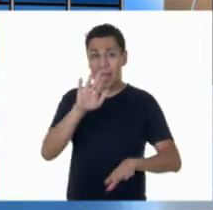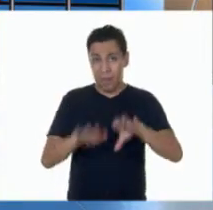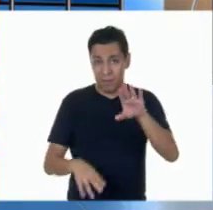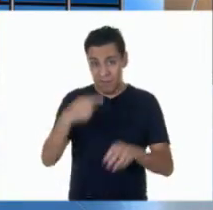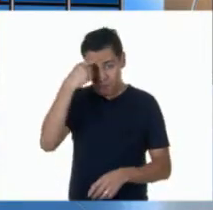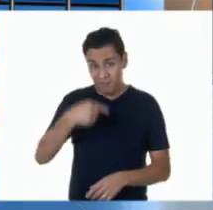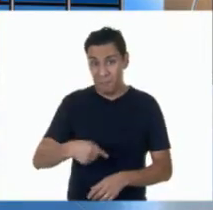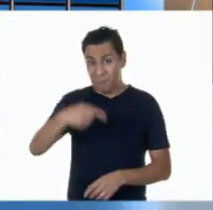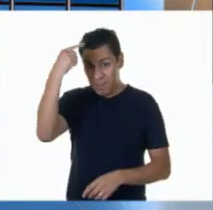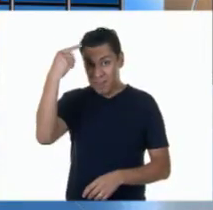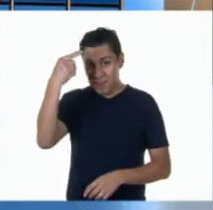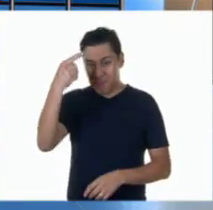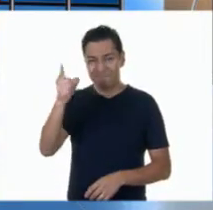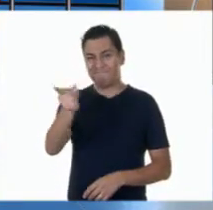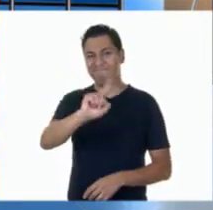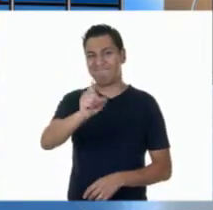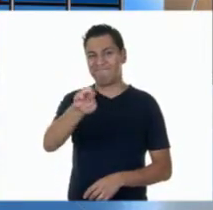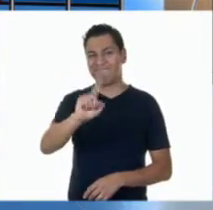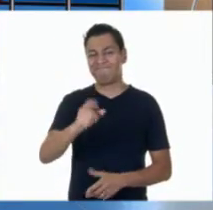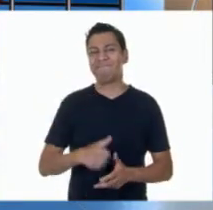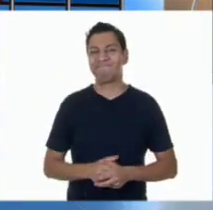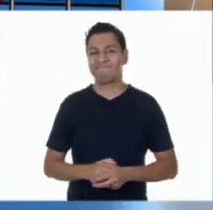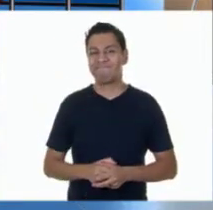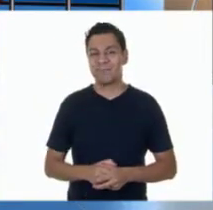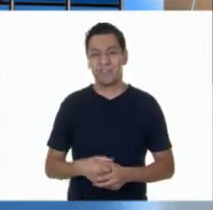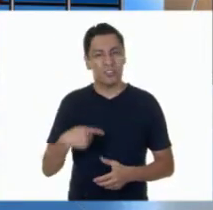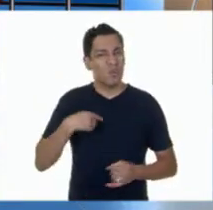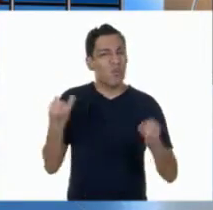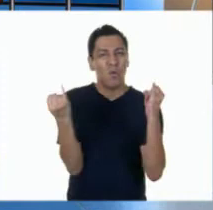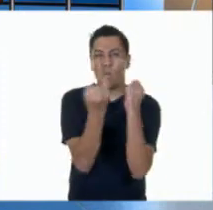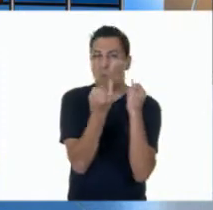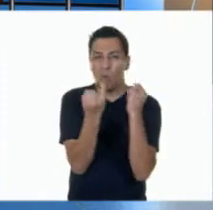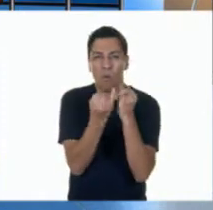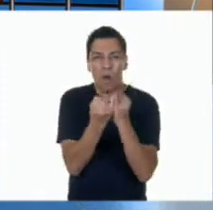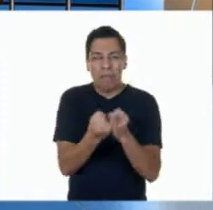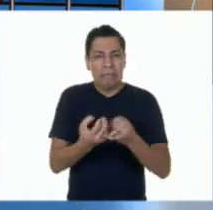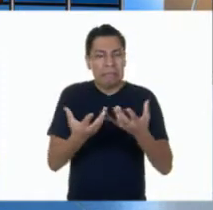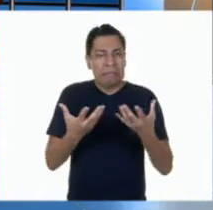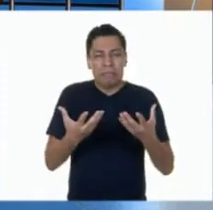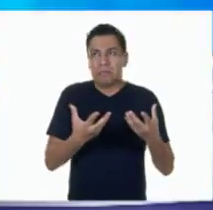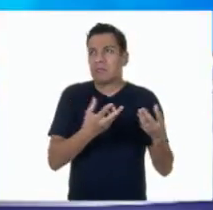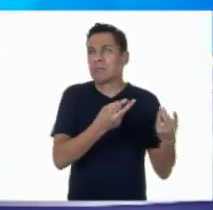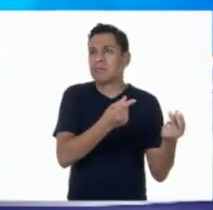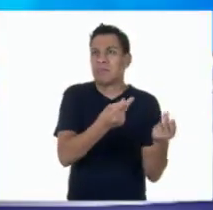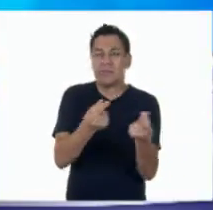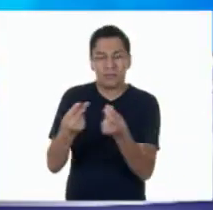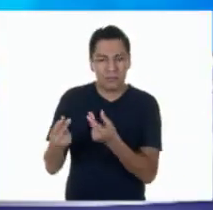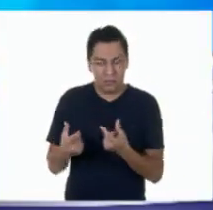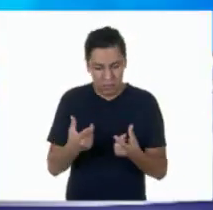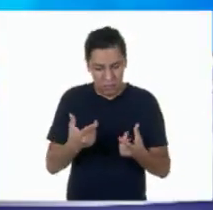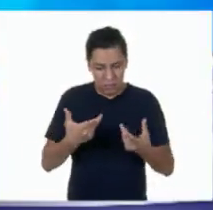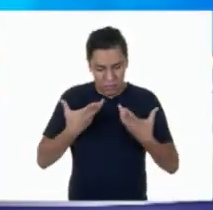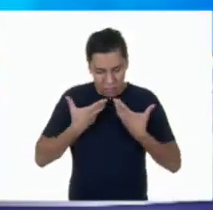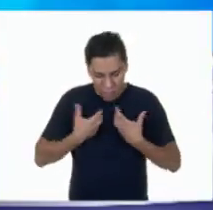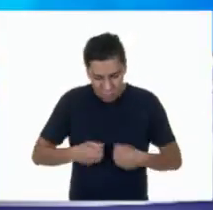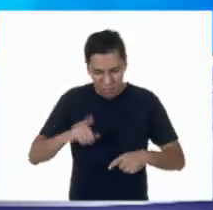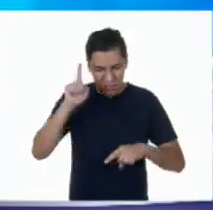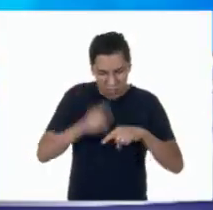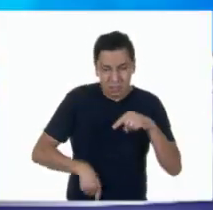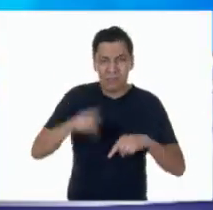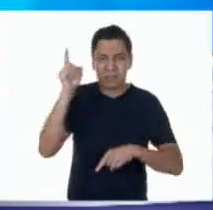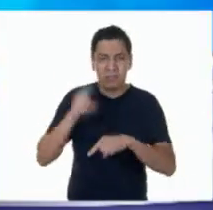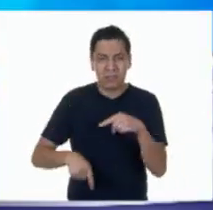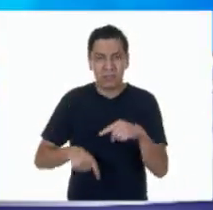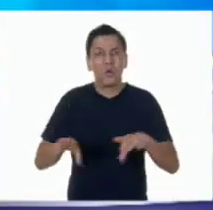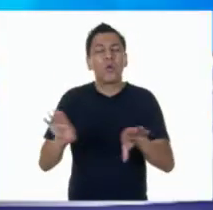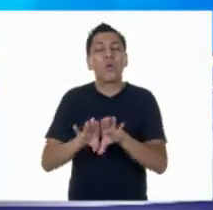regular esa emoción. ¡Ay, Adri! A mí también me ha costado mucho trabajo regular la aflicción, sobre todo en este tiempo, donde